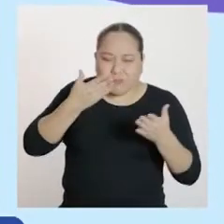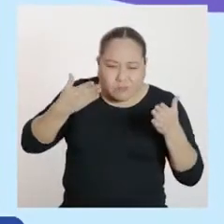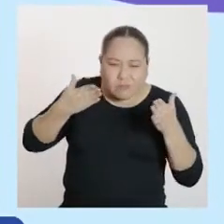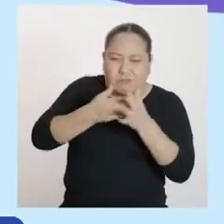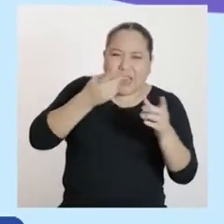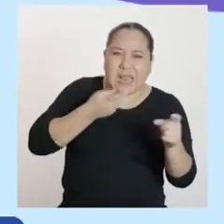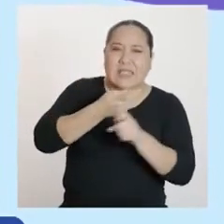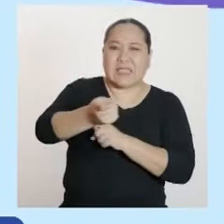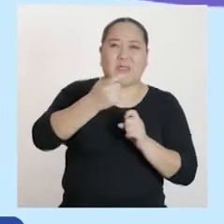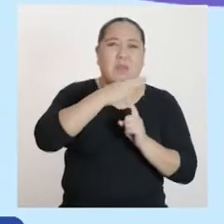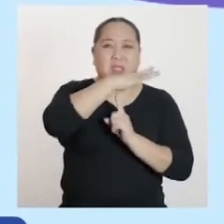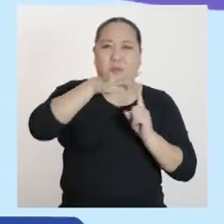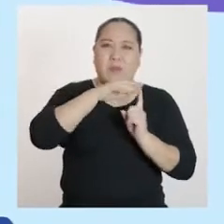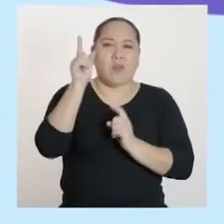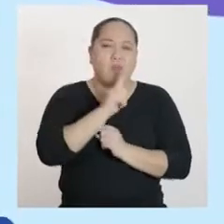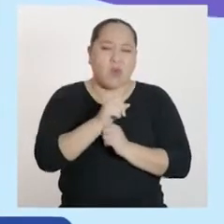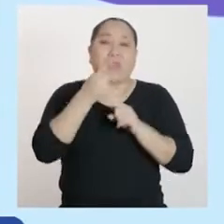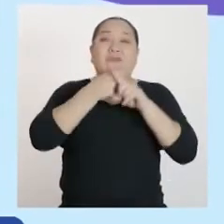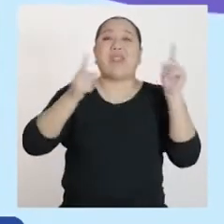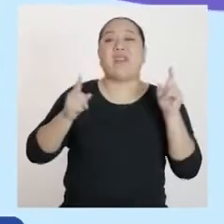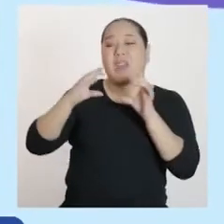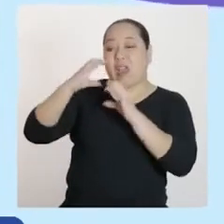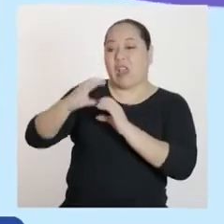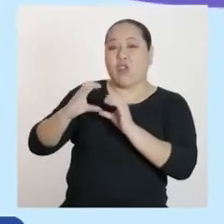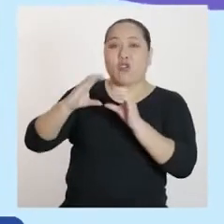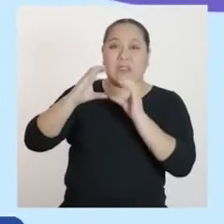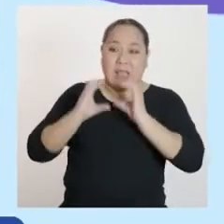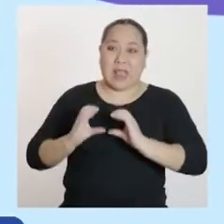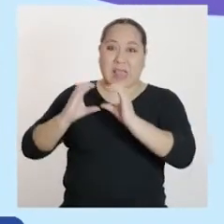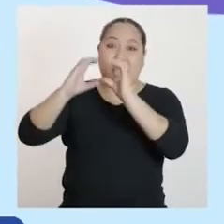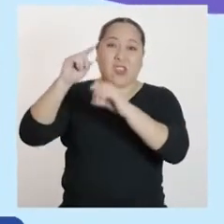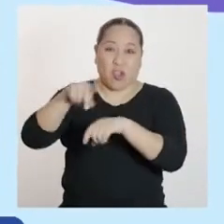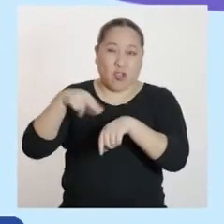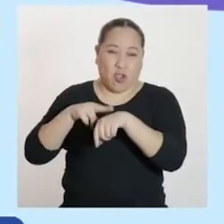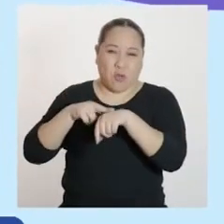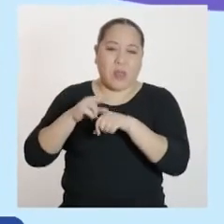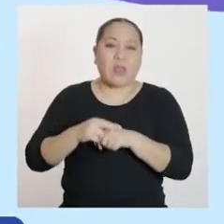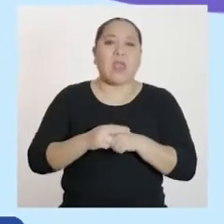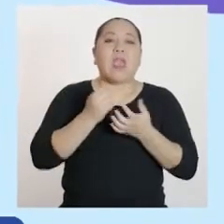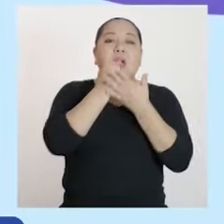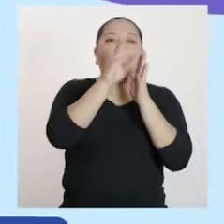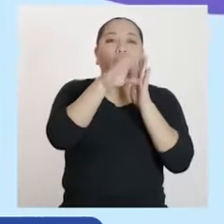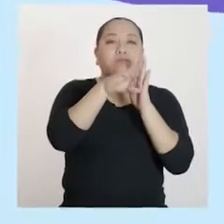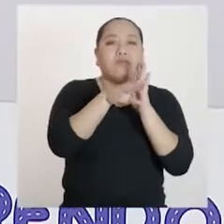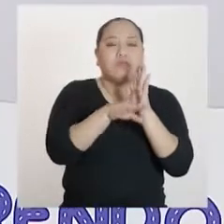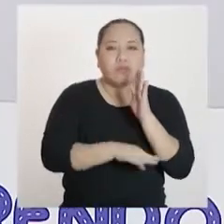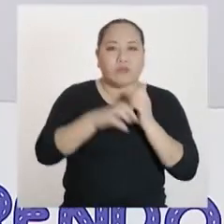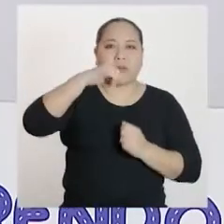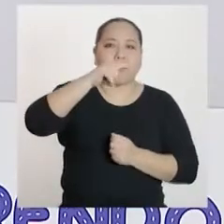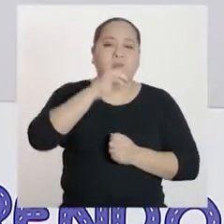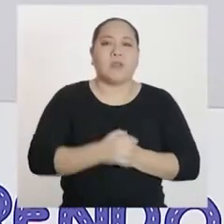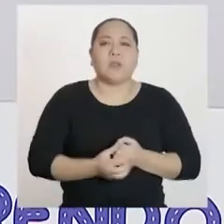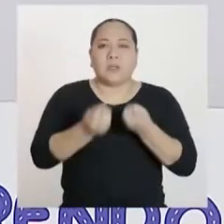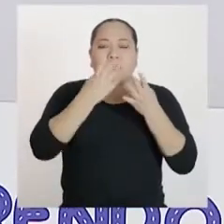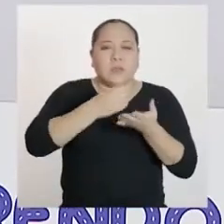grande como el de los ladrillos convencionales. Y lo más importante, ayudan a reducir el volumen de los desechos plásticos. ¿Y cuántas